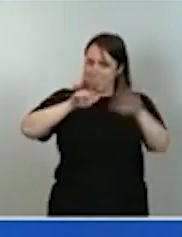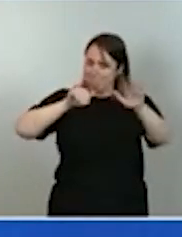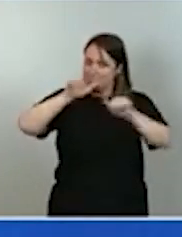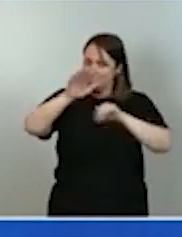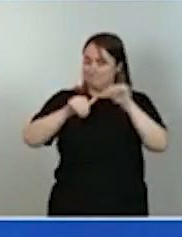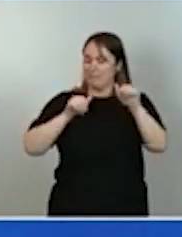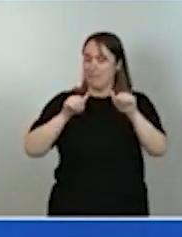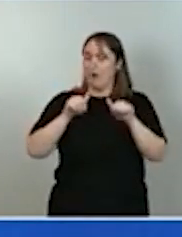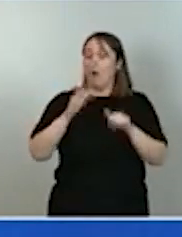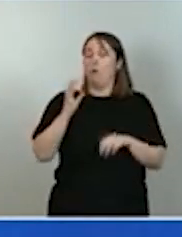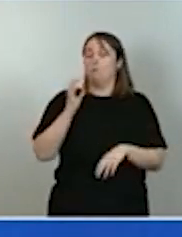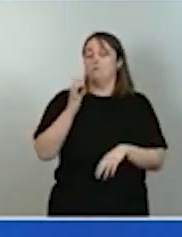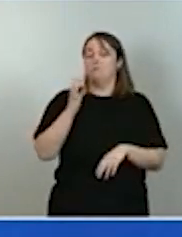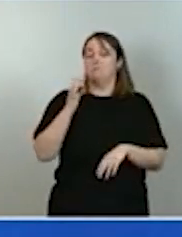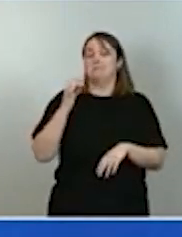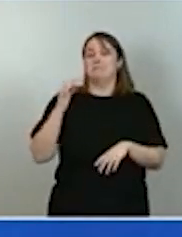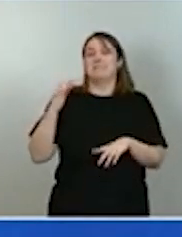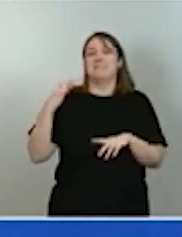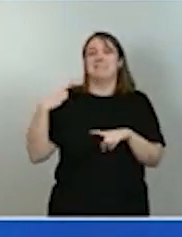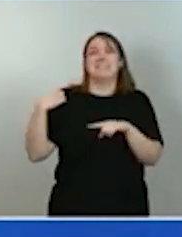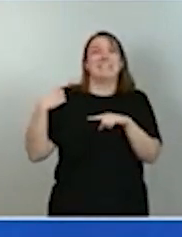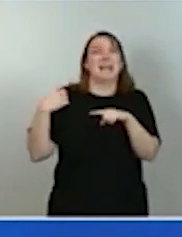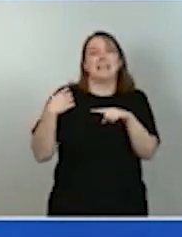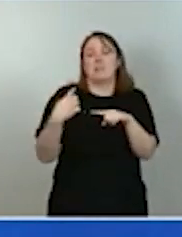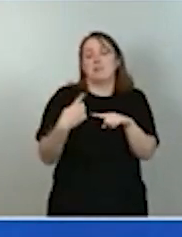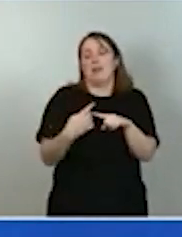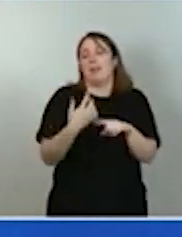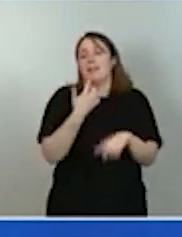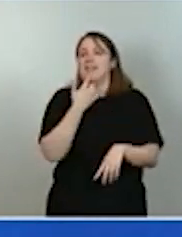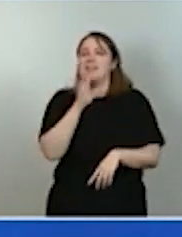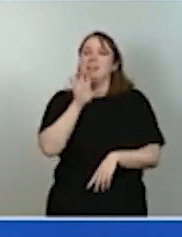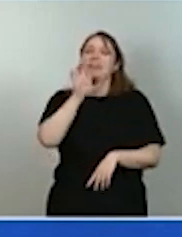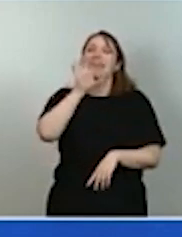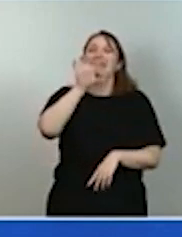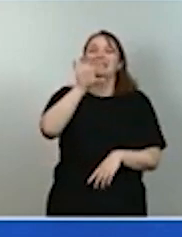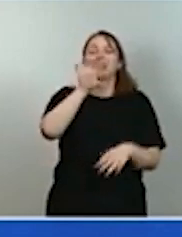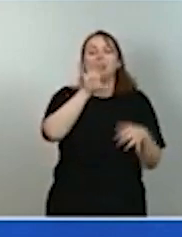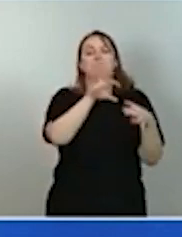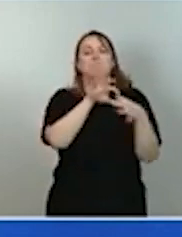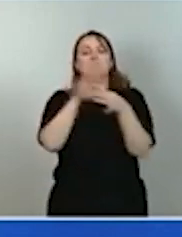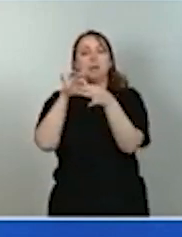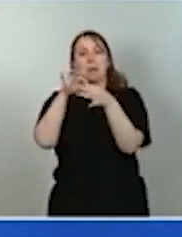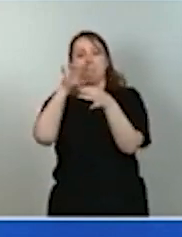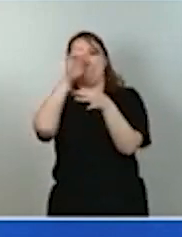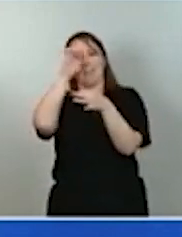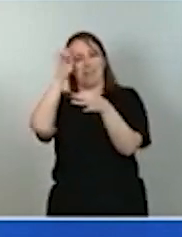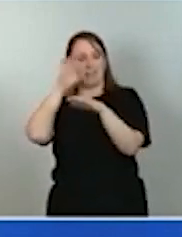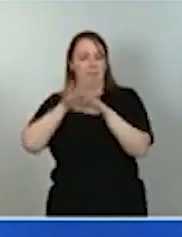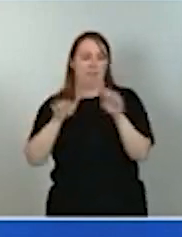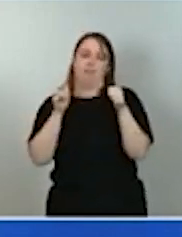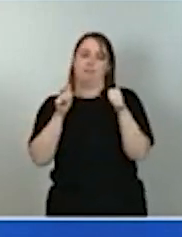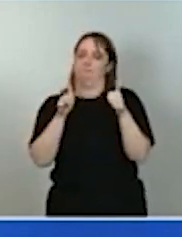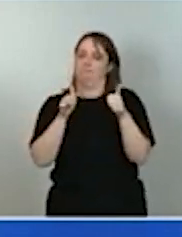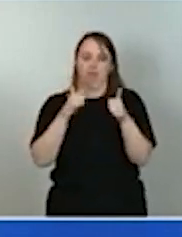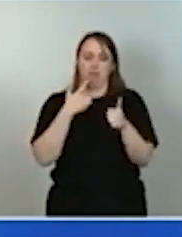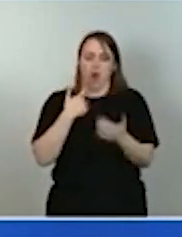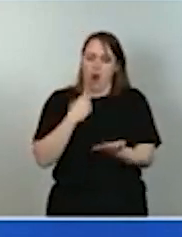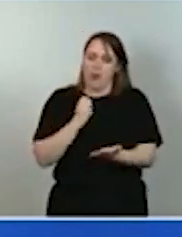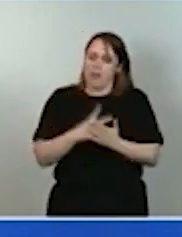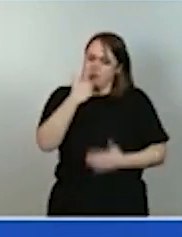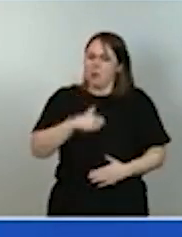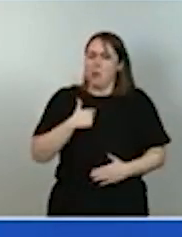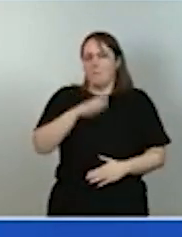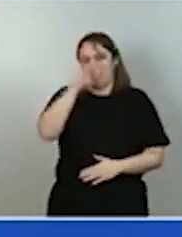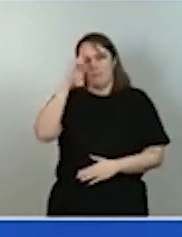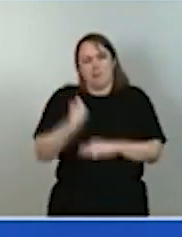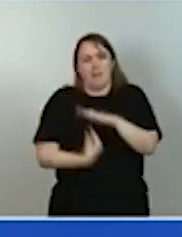tradicionalmente han sentido que el Estado era demasiado madrileño. Ese es un reto, y lo digo como madrileño, que tenemos que asumir. Y la